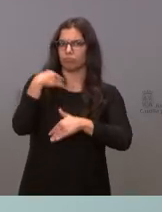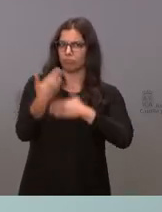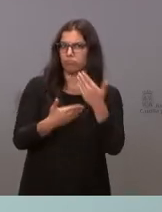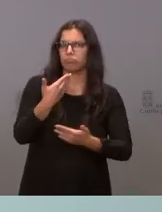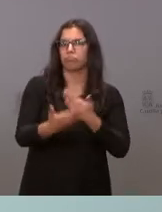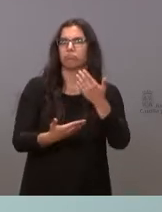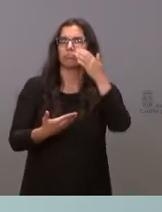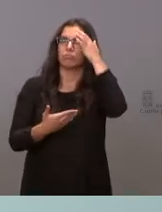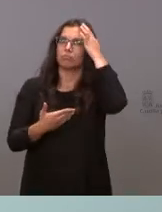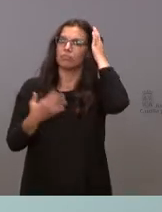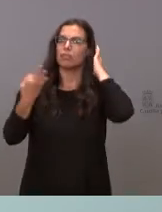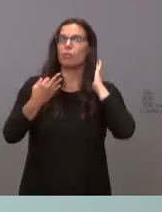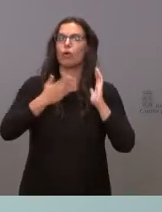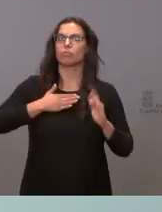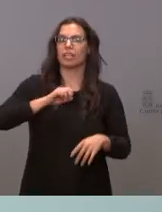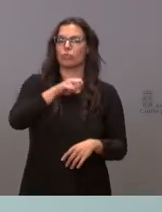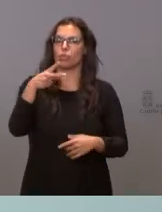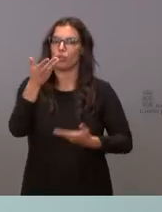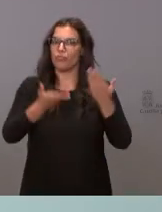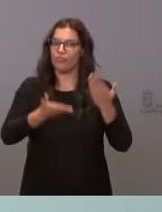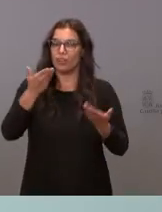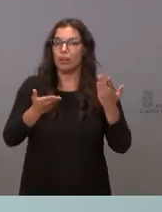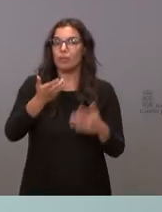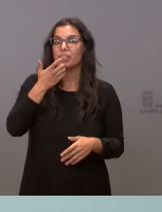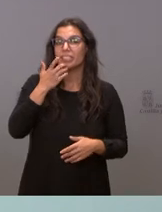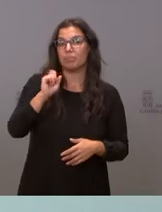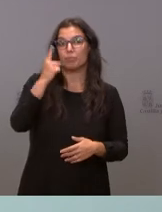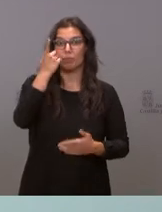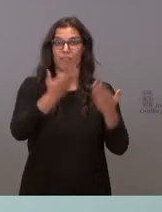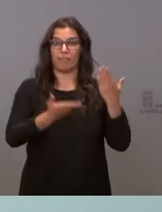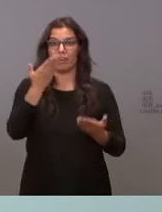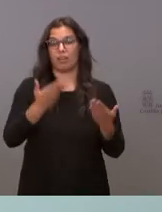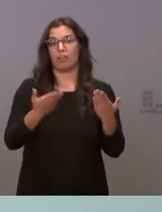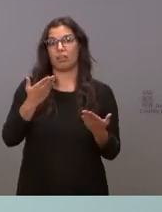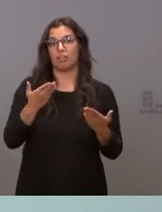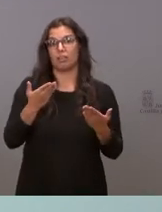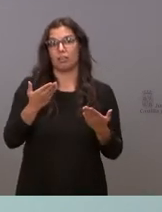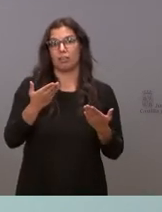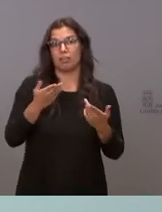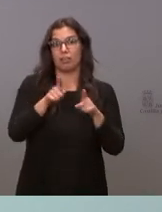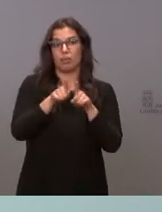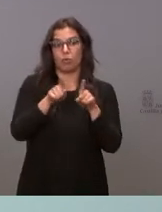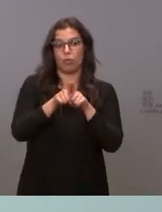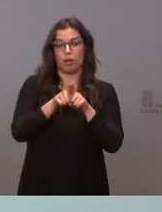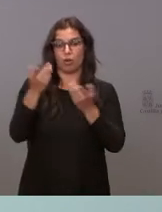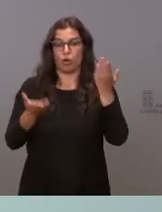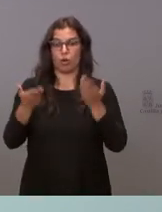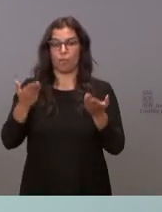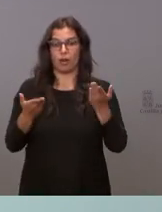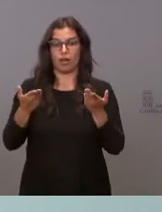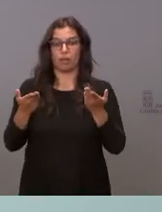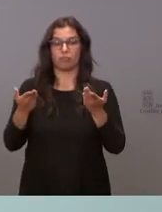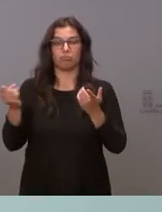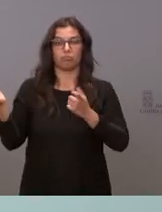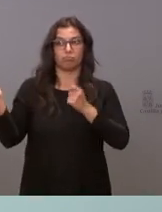evaluar nuestros resultados, pero si la primera evaluación es el balance migratorio, el balance demográfico, es una